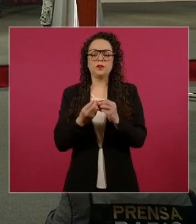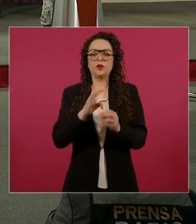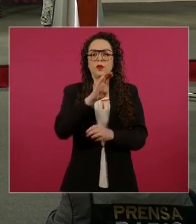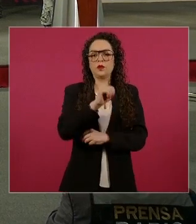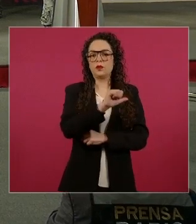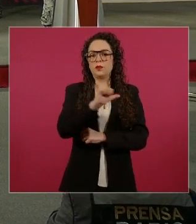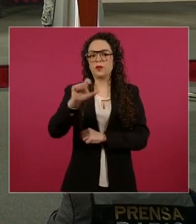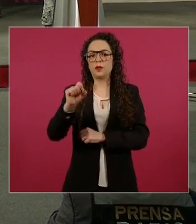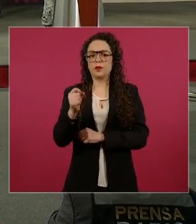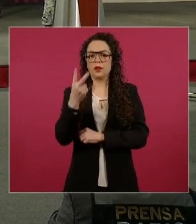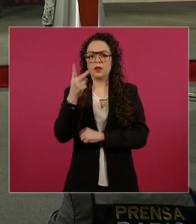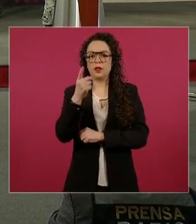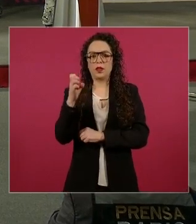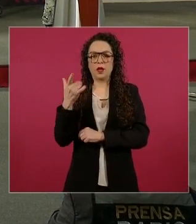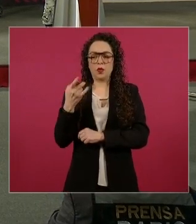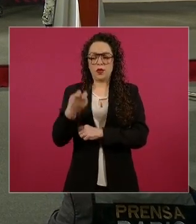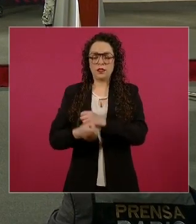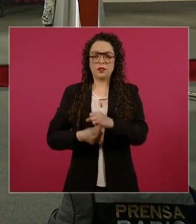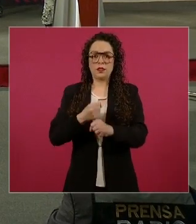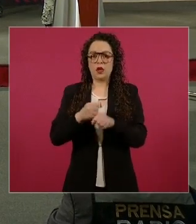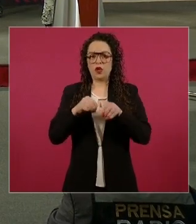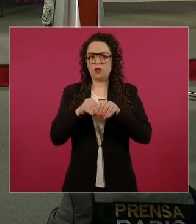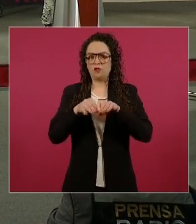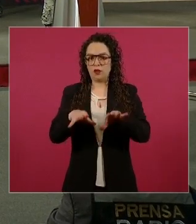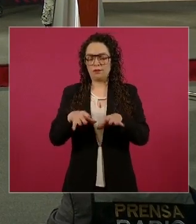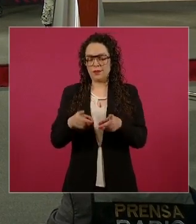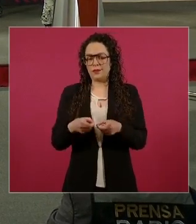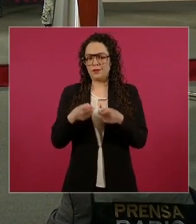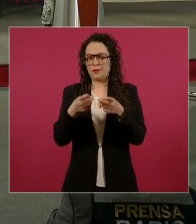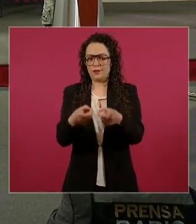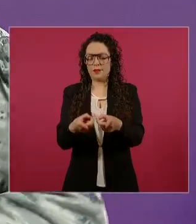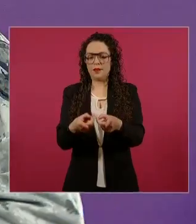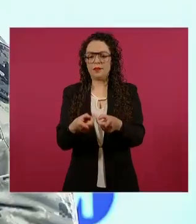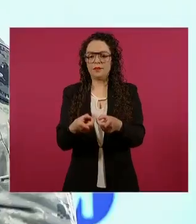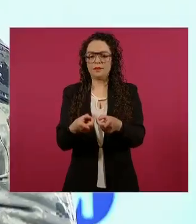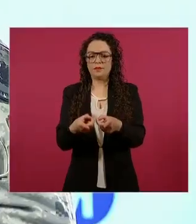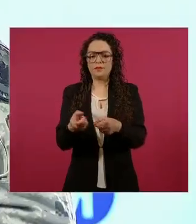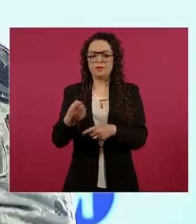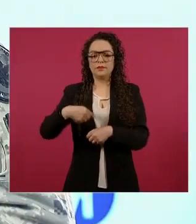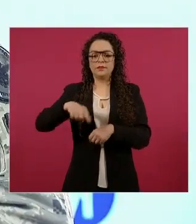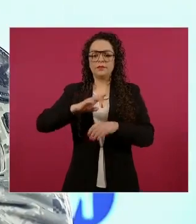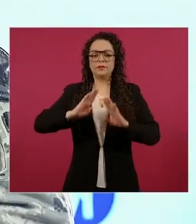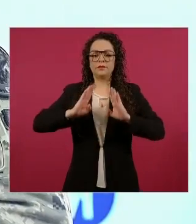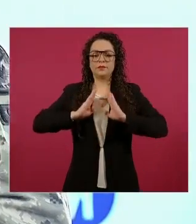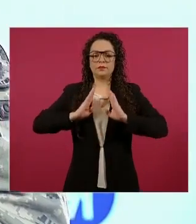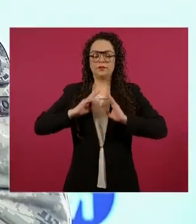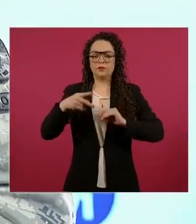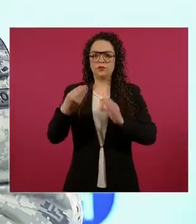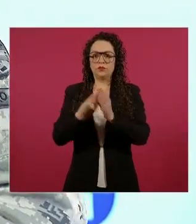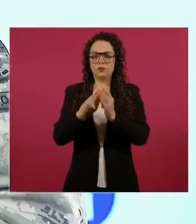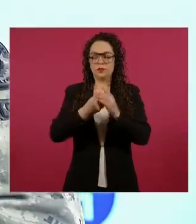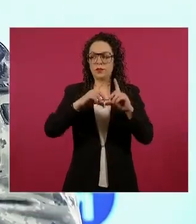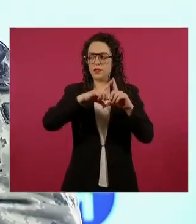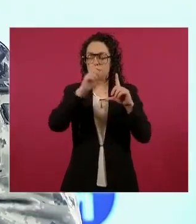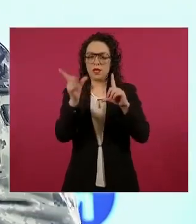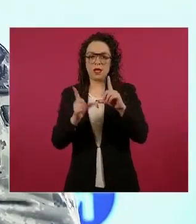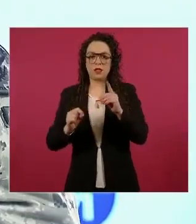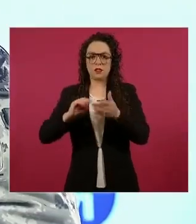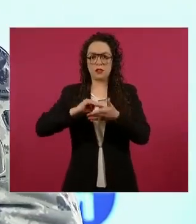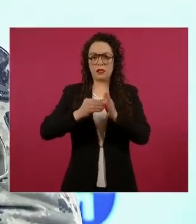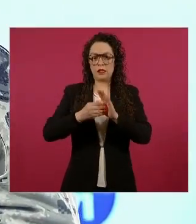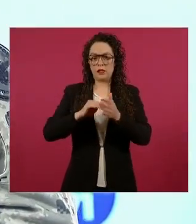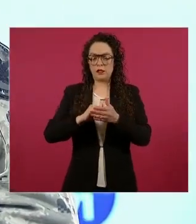22 de julio del presente año. Los efectivos desplegados en la Estrategia Nacional son de